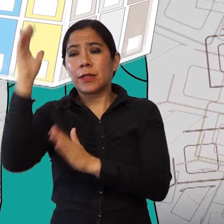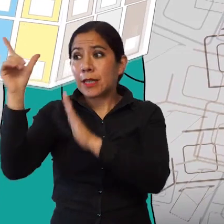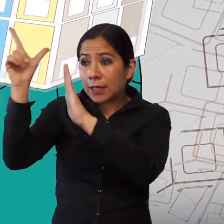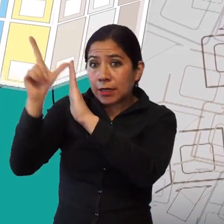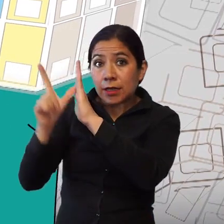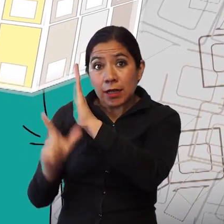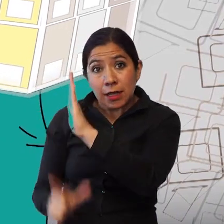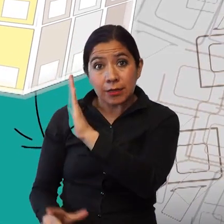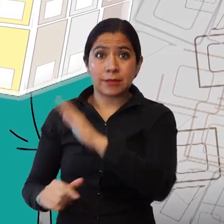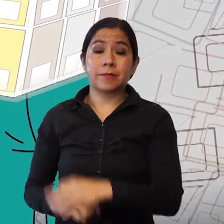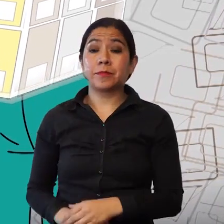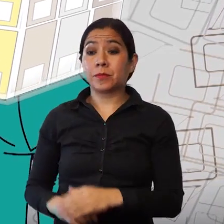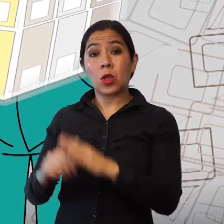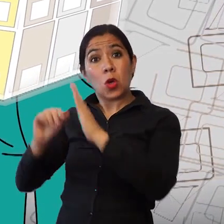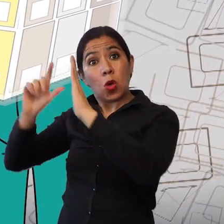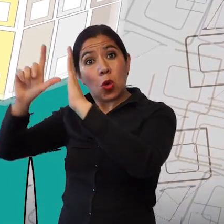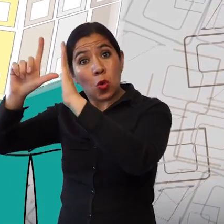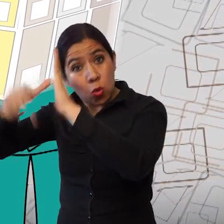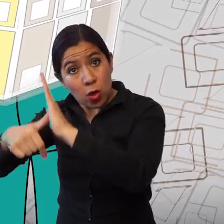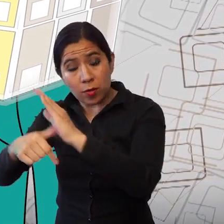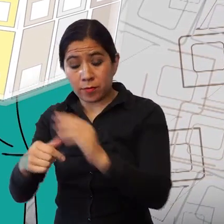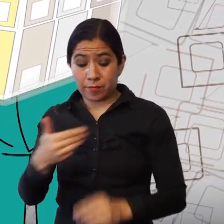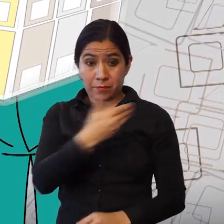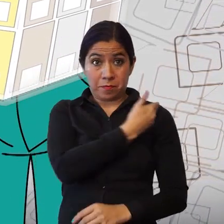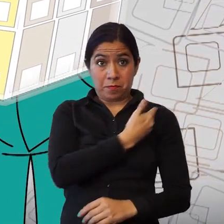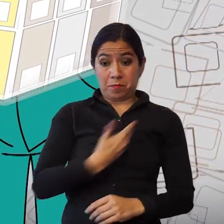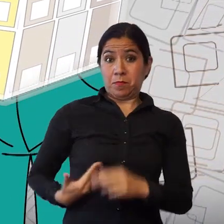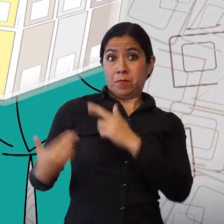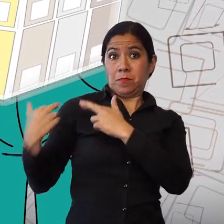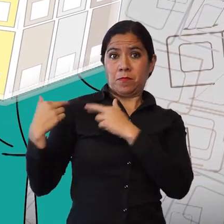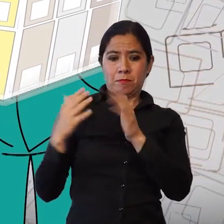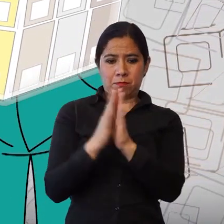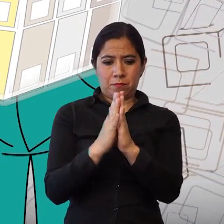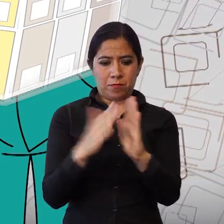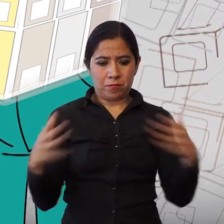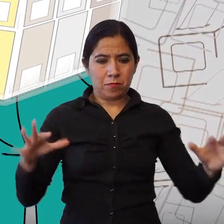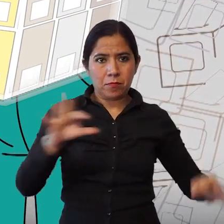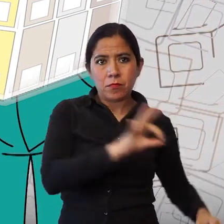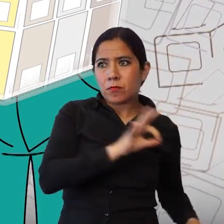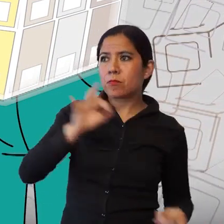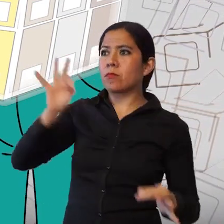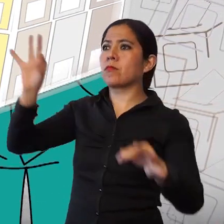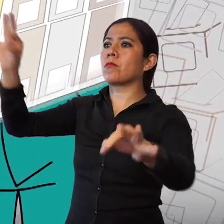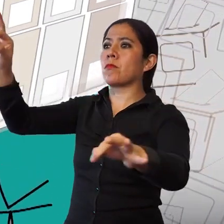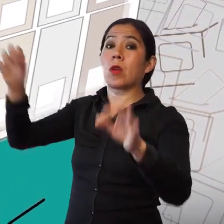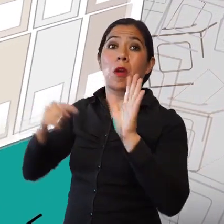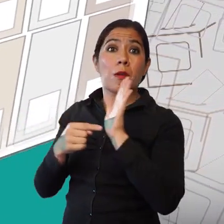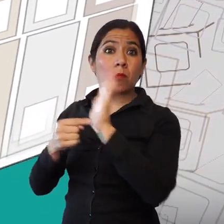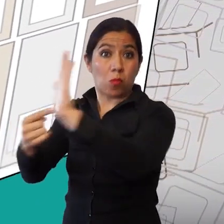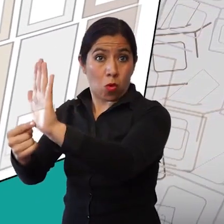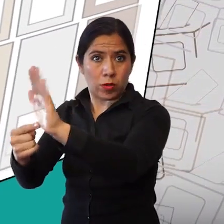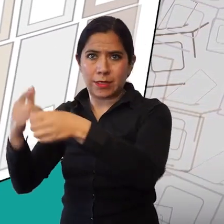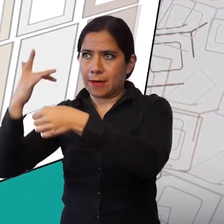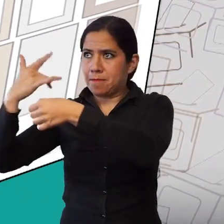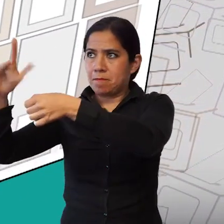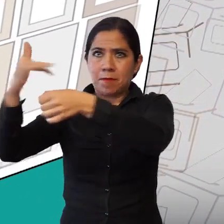Posteriormente, el presidente entregará la papeleta de sufragio al elector, mostrando que la misma no